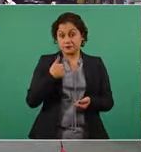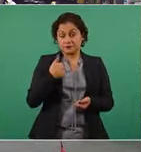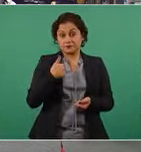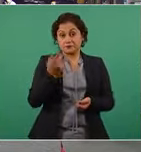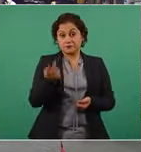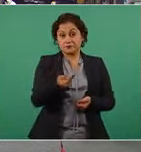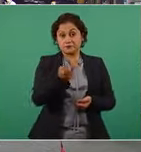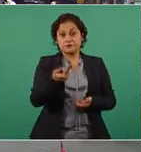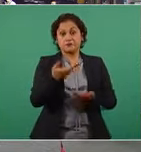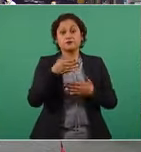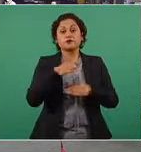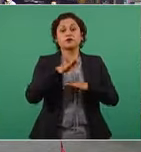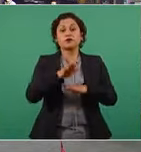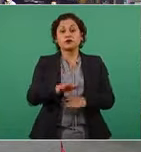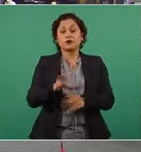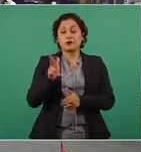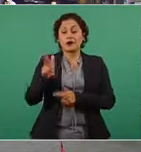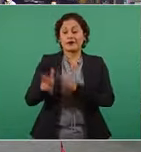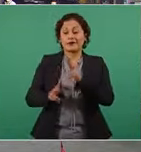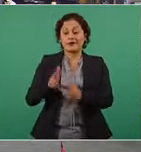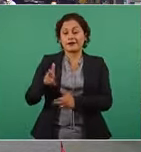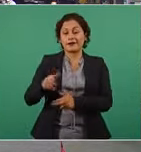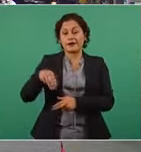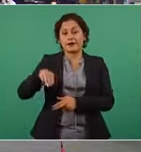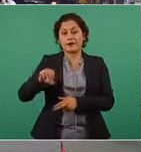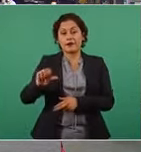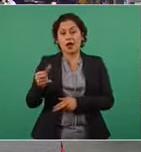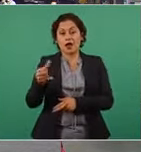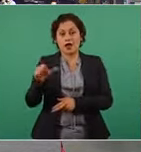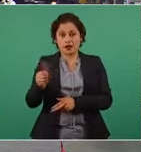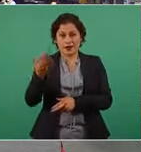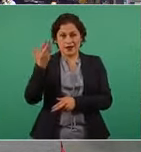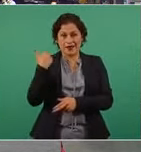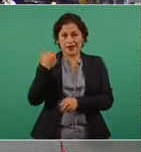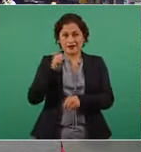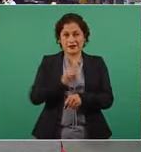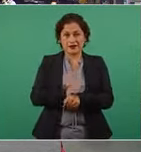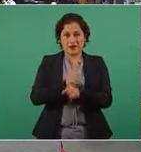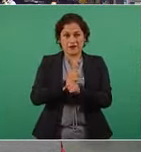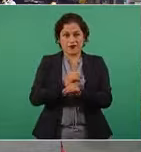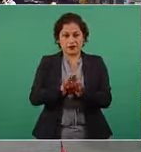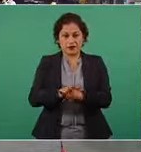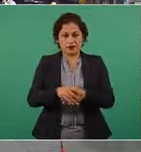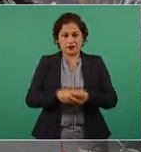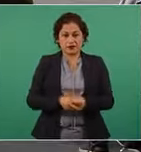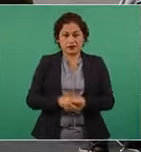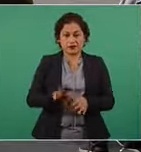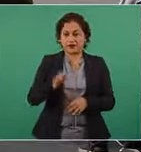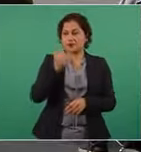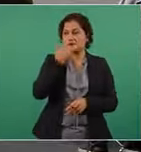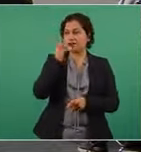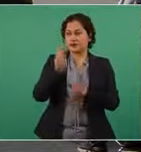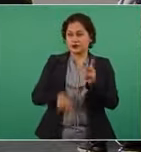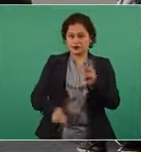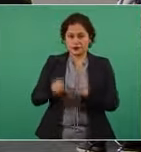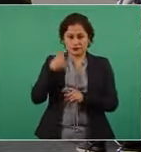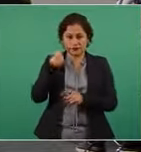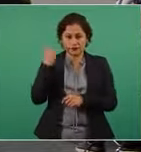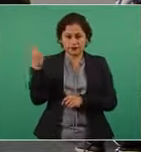de la licitación del Tren Maya, del informe que tuvimos la semana pasada. Mire, aquí está, perdón. Perdón, sí, nada más.